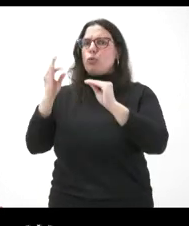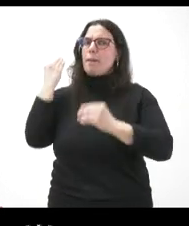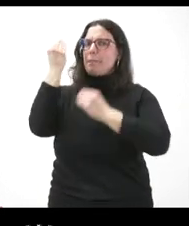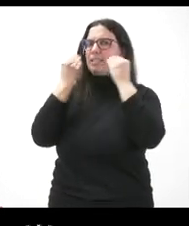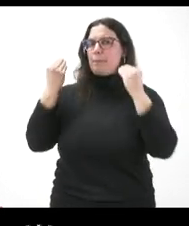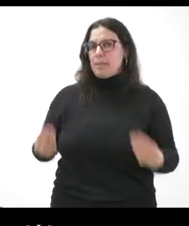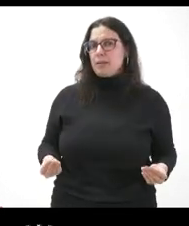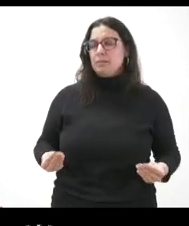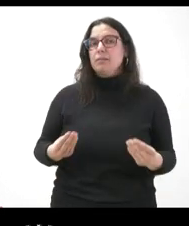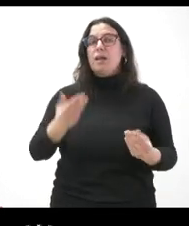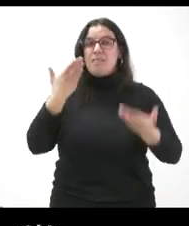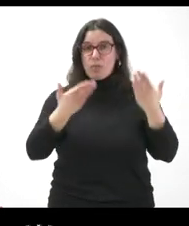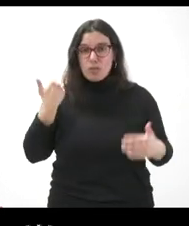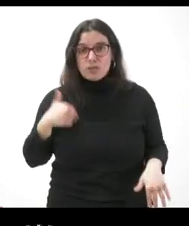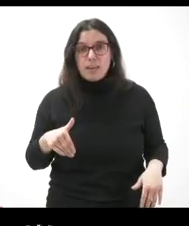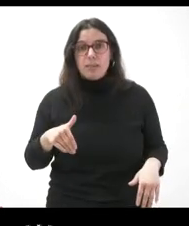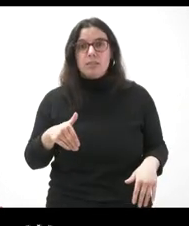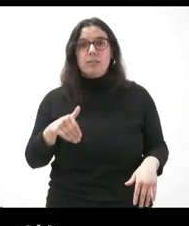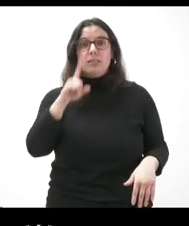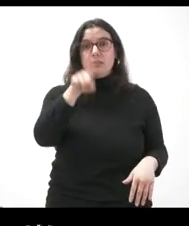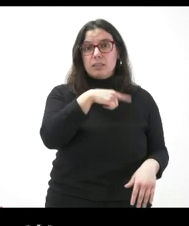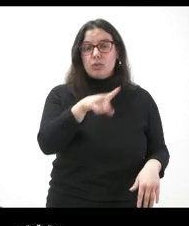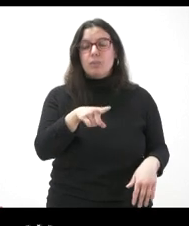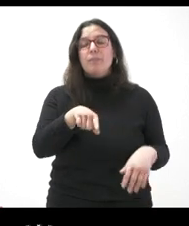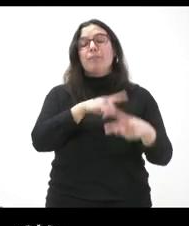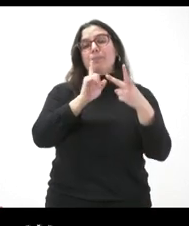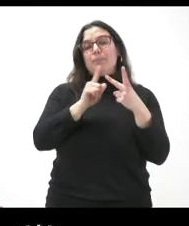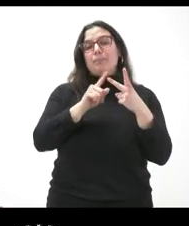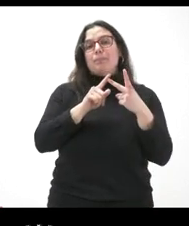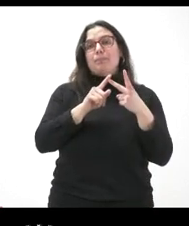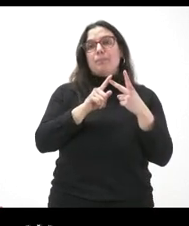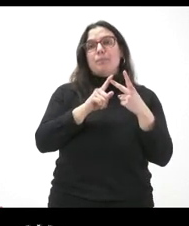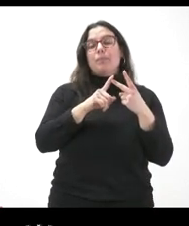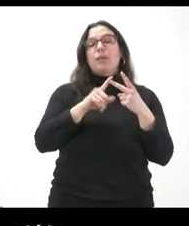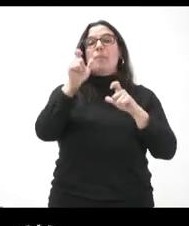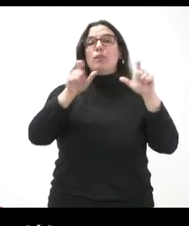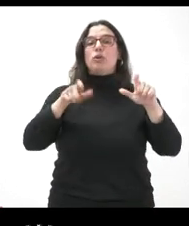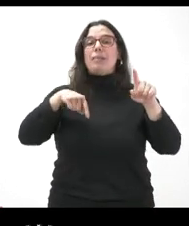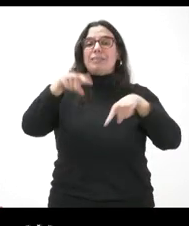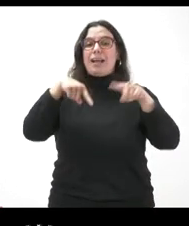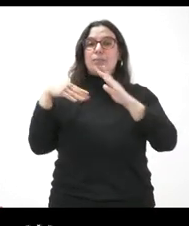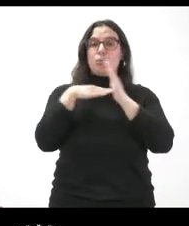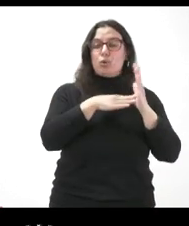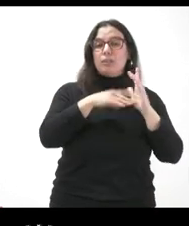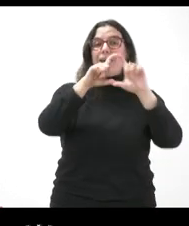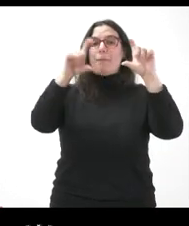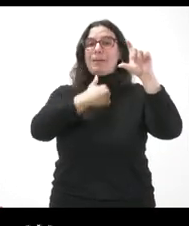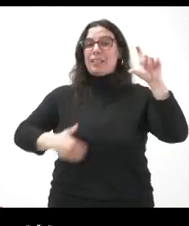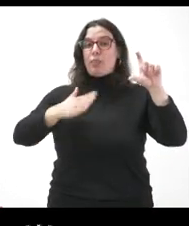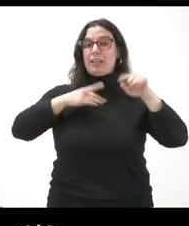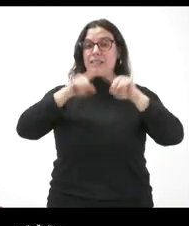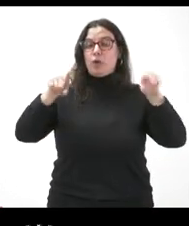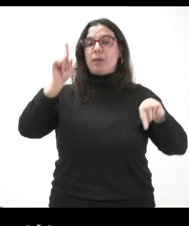repensado y evaluado ya esa actuación. Y, por otro lado, transportistas y empresarios segovianos piden también al Gobierno de España